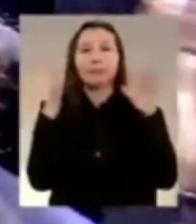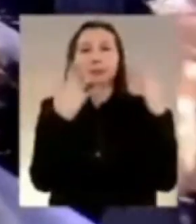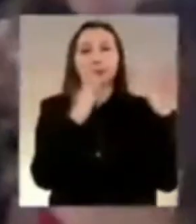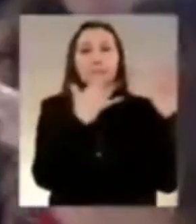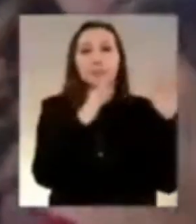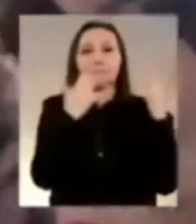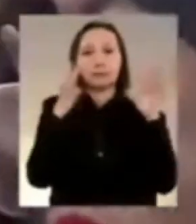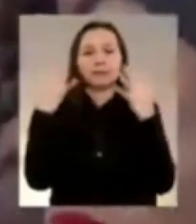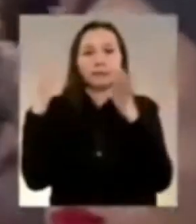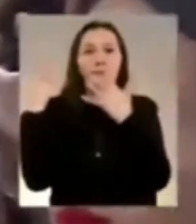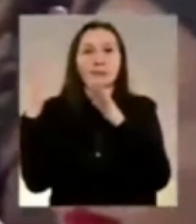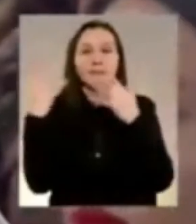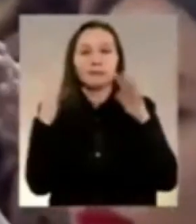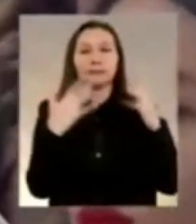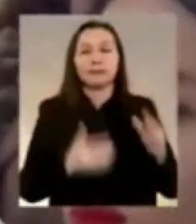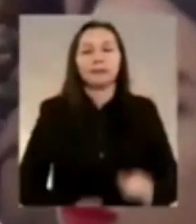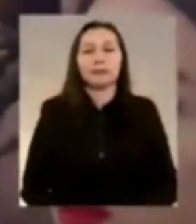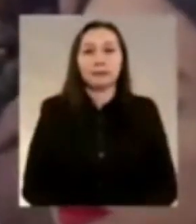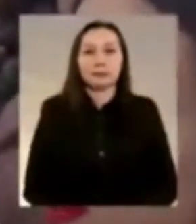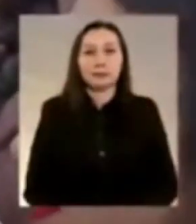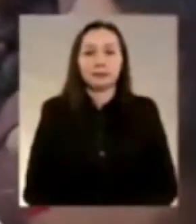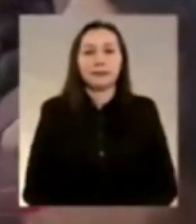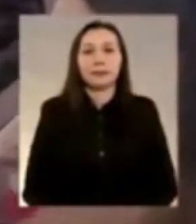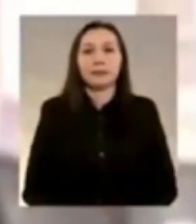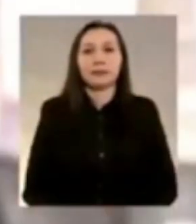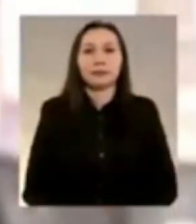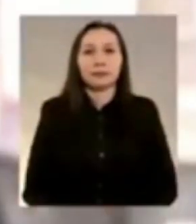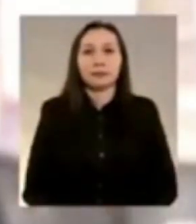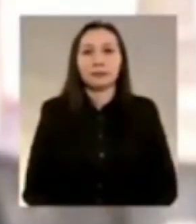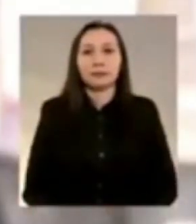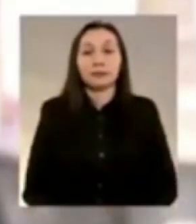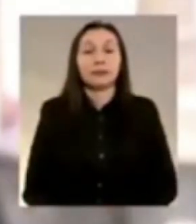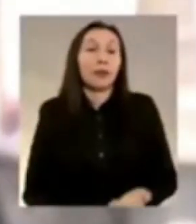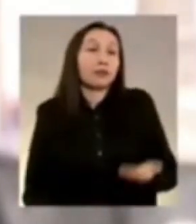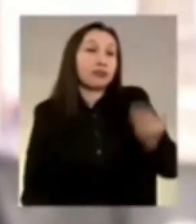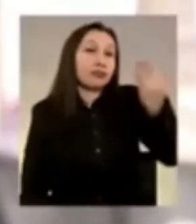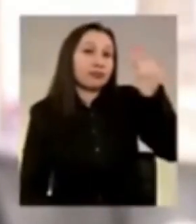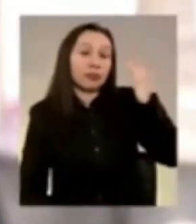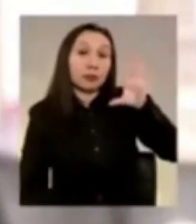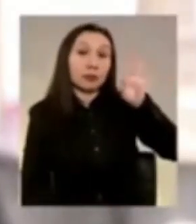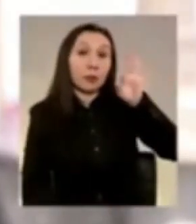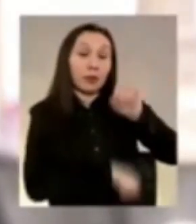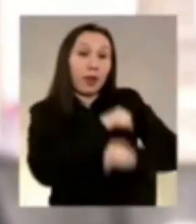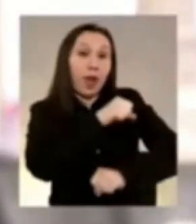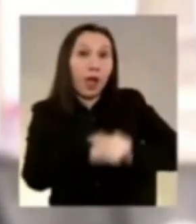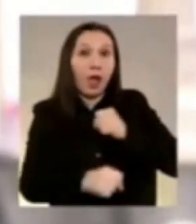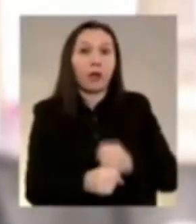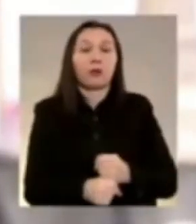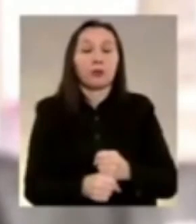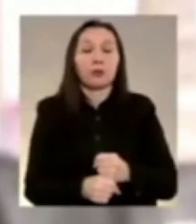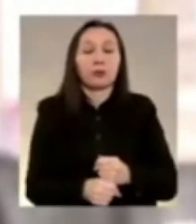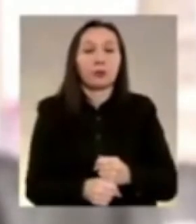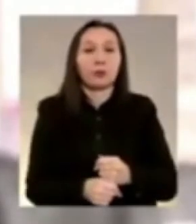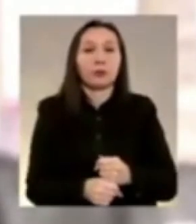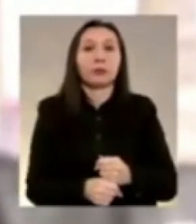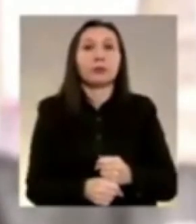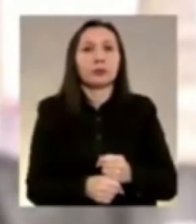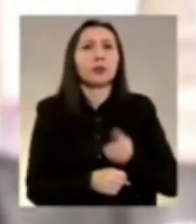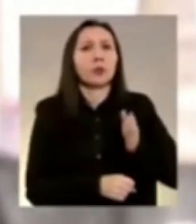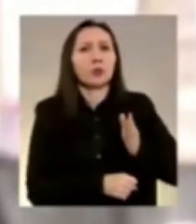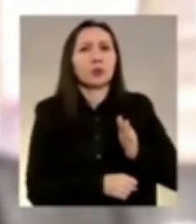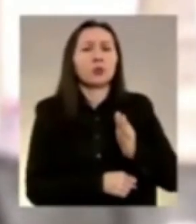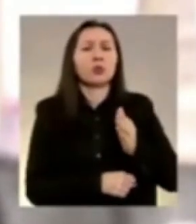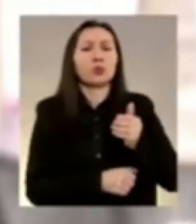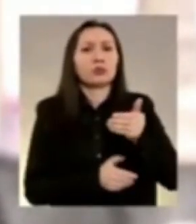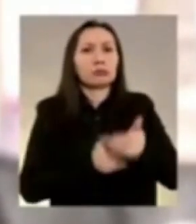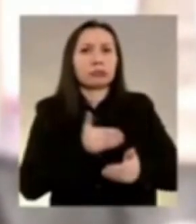Allende la hija del doctor Salvador Allende una pues un agradecimiento a todo el pueblo de México el